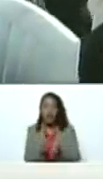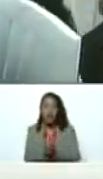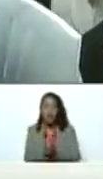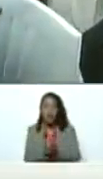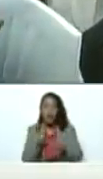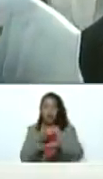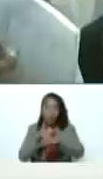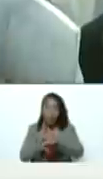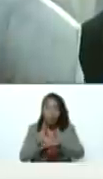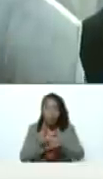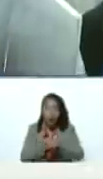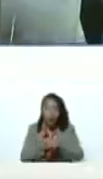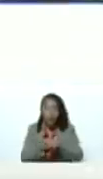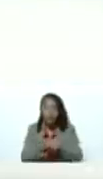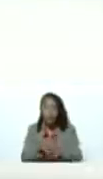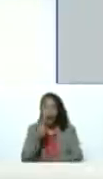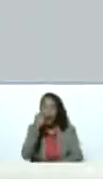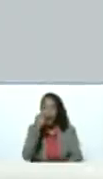las fosas nasales.